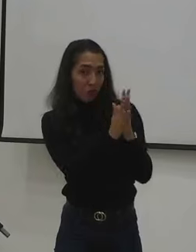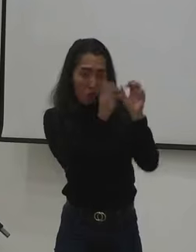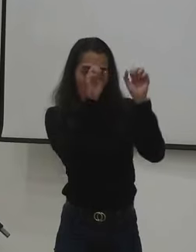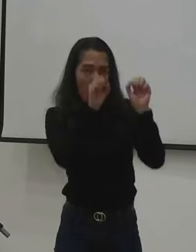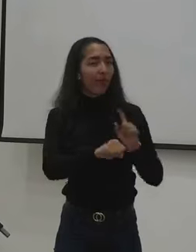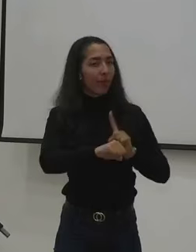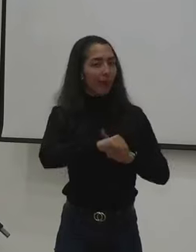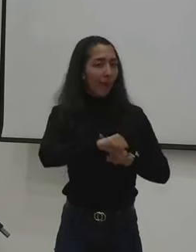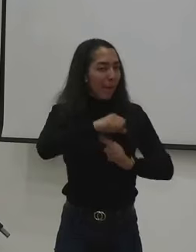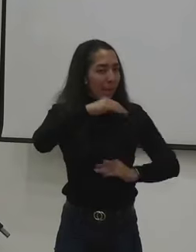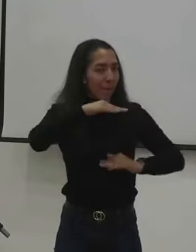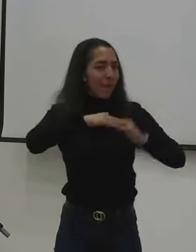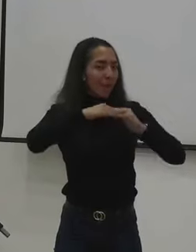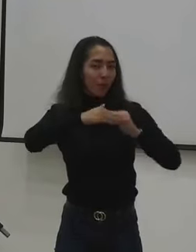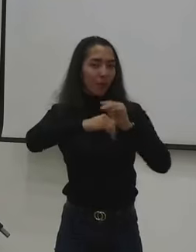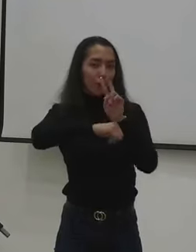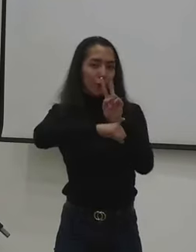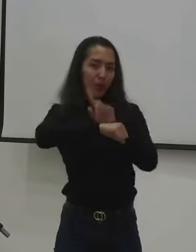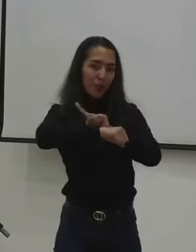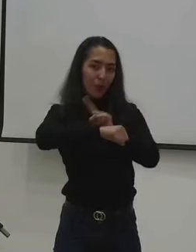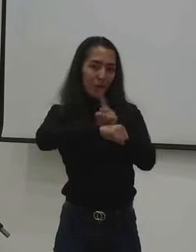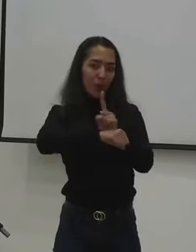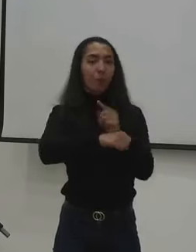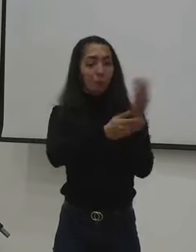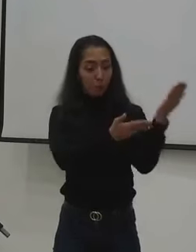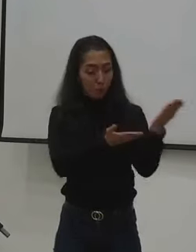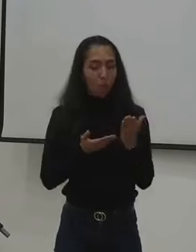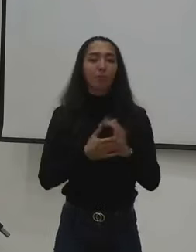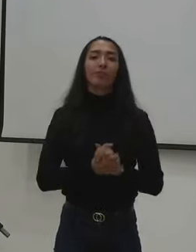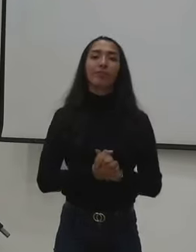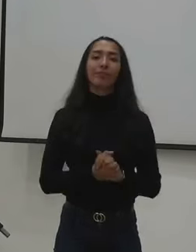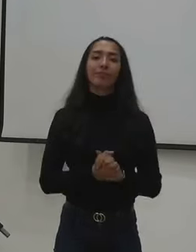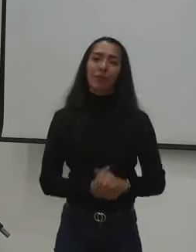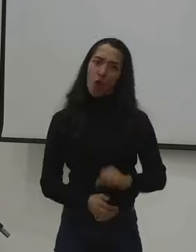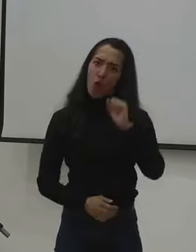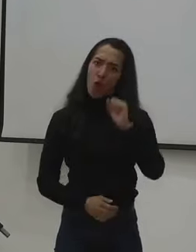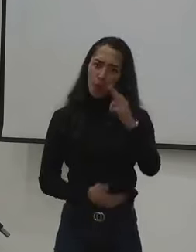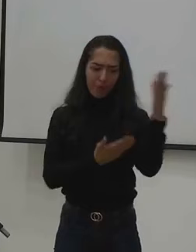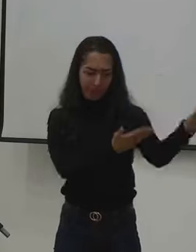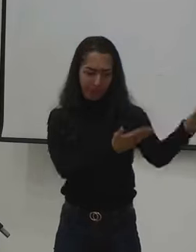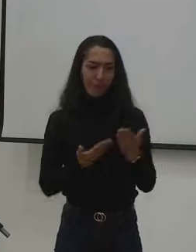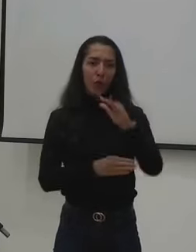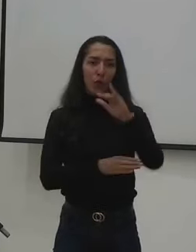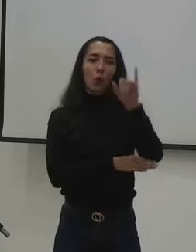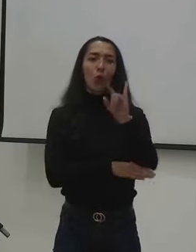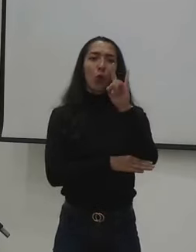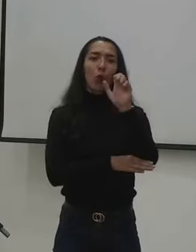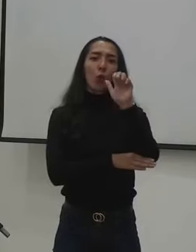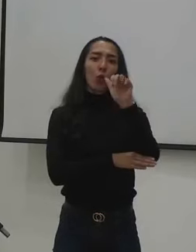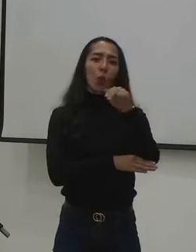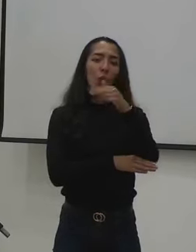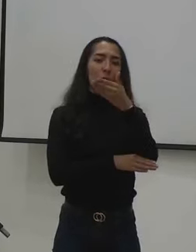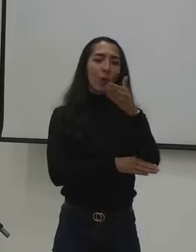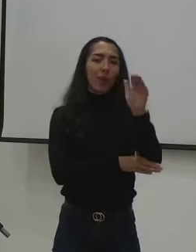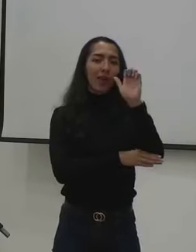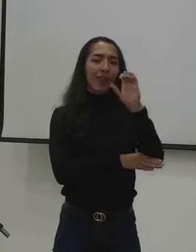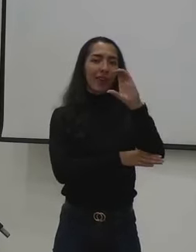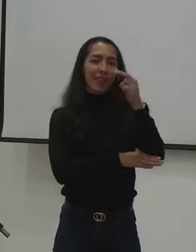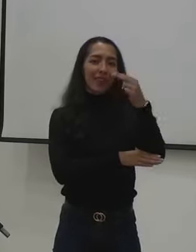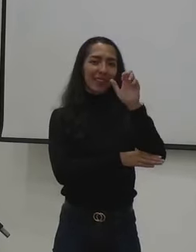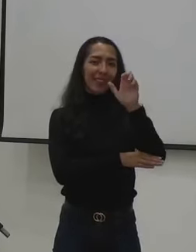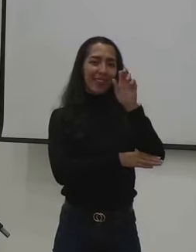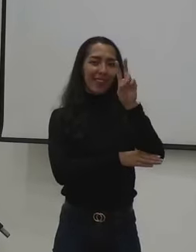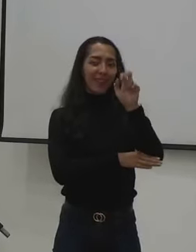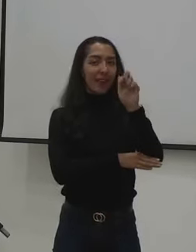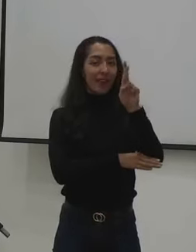gracias. Perfecto, señor ministro. Escuchamos entonces ahora al honorable congresista Juan Diego Echavarria, presidente de la Comisión Séptima de la Cámara